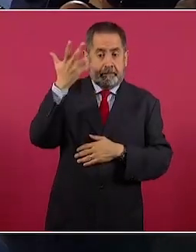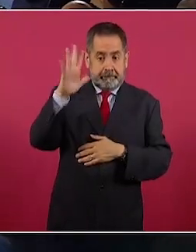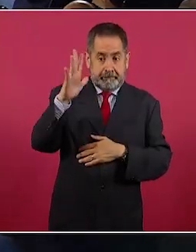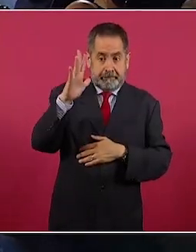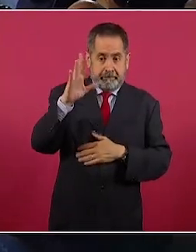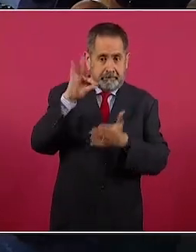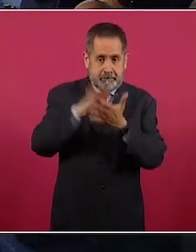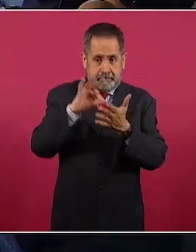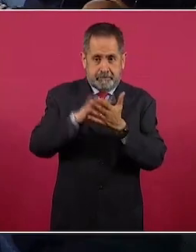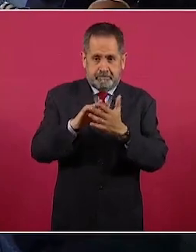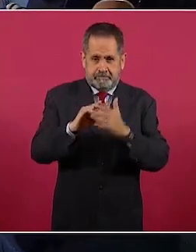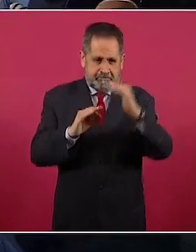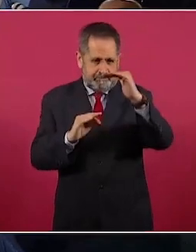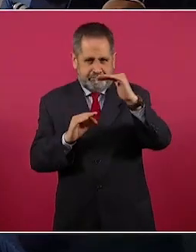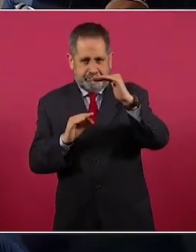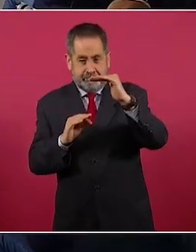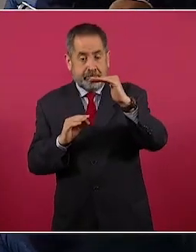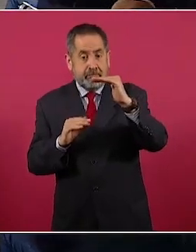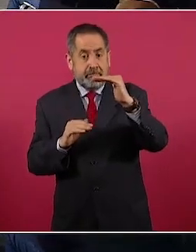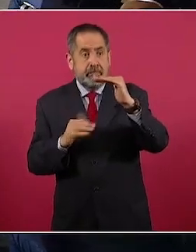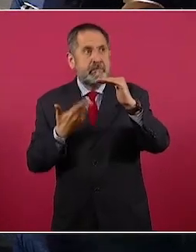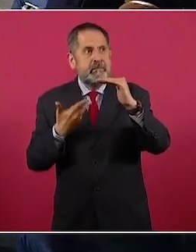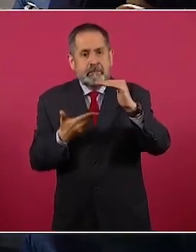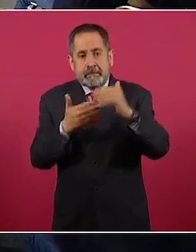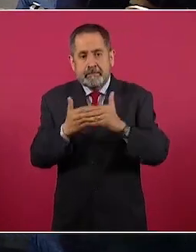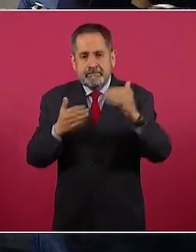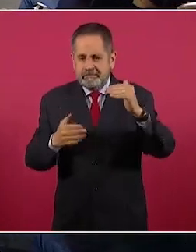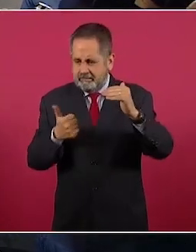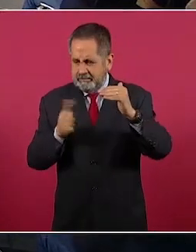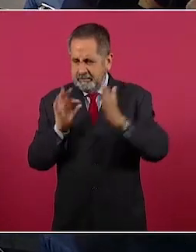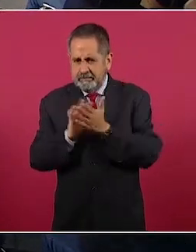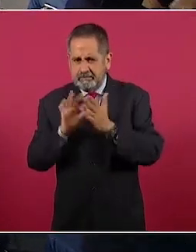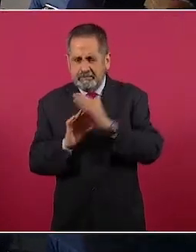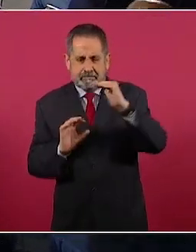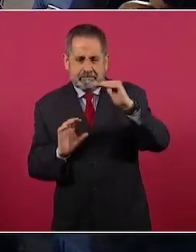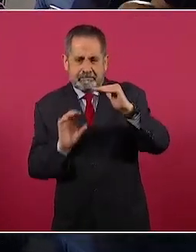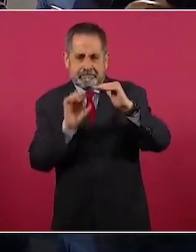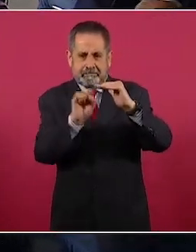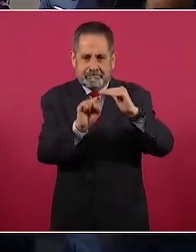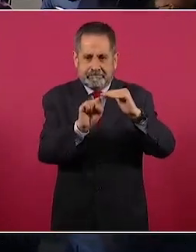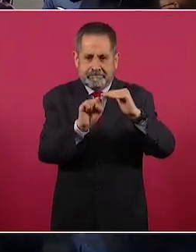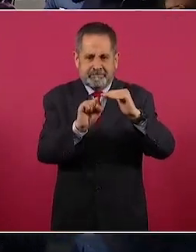cinco o seis, cinco.